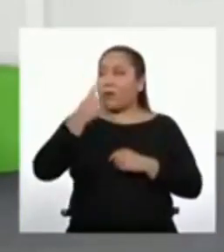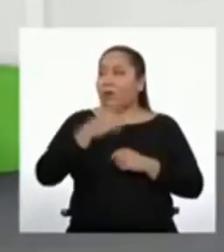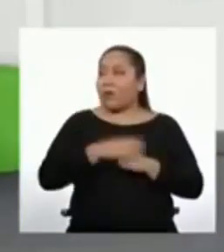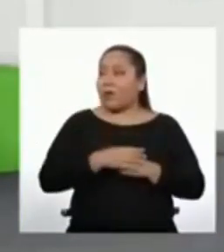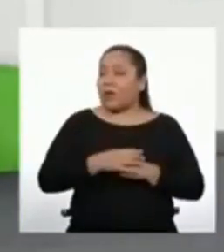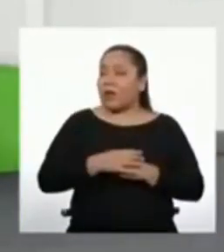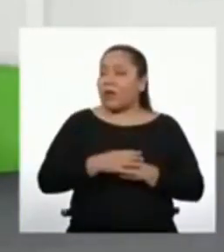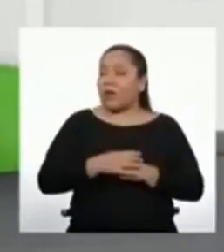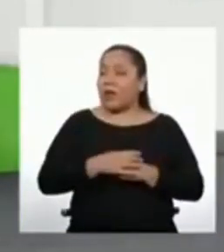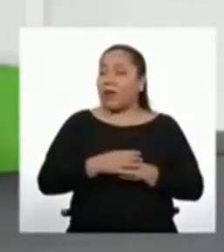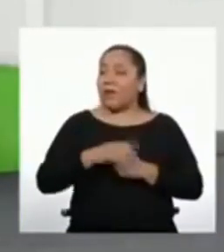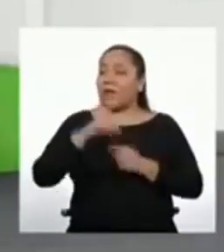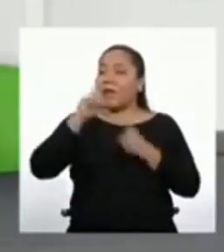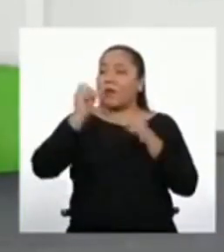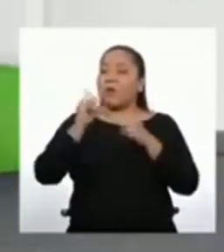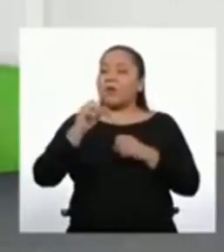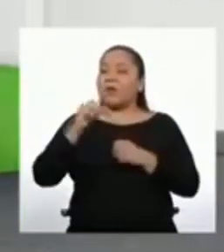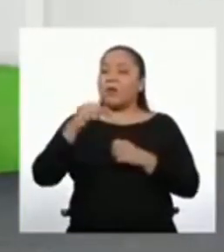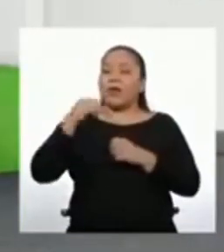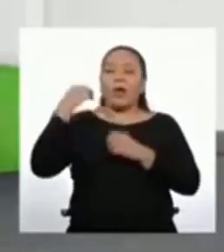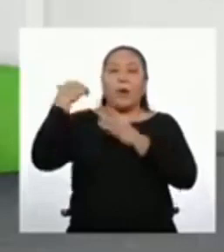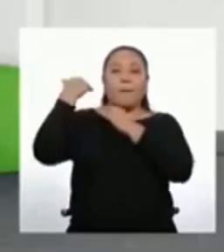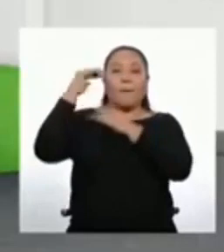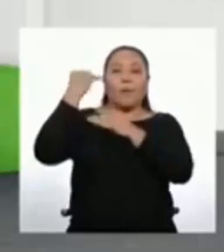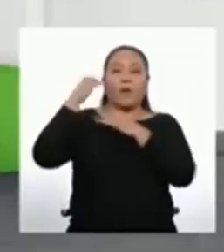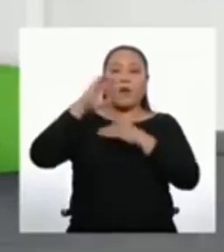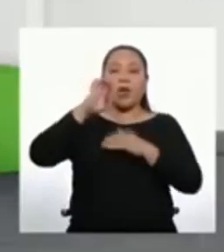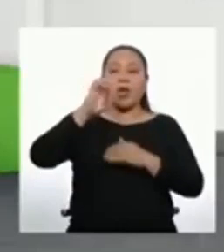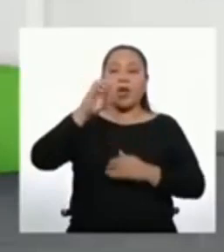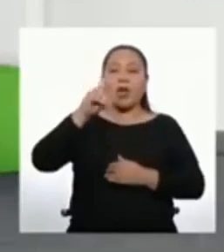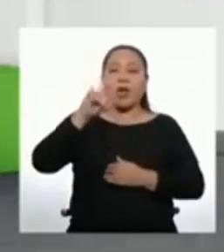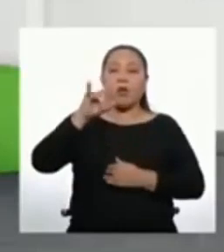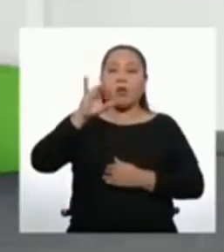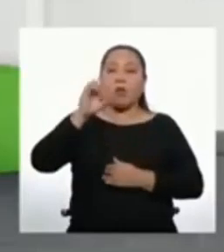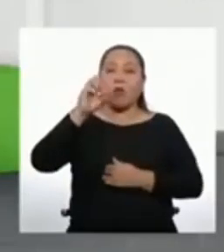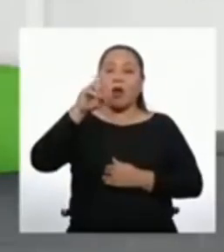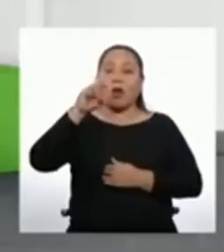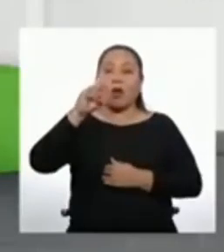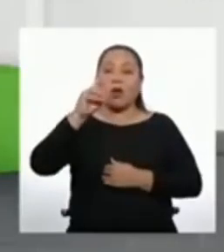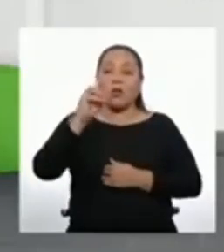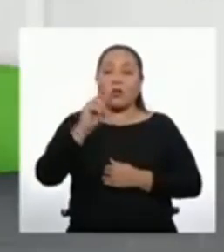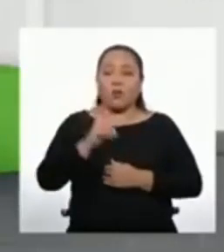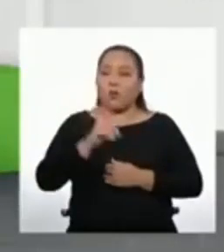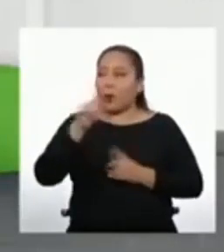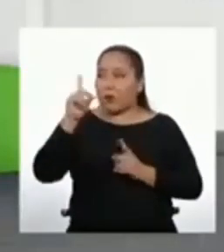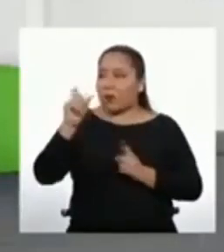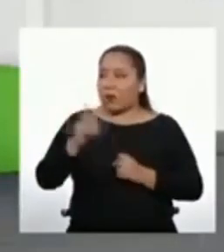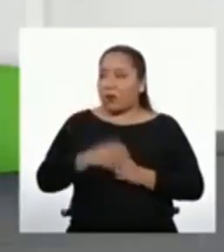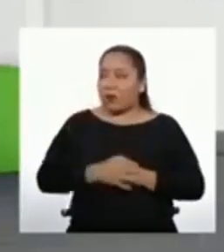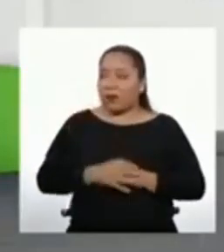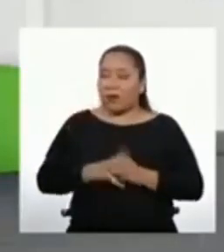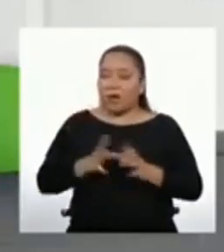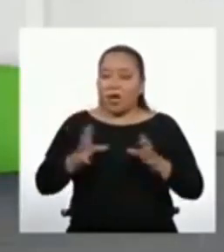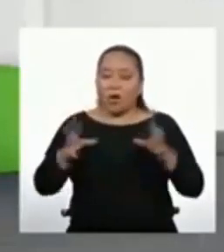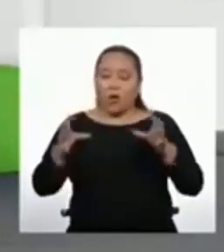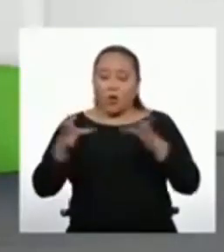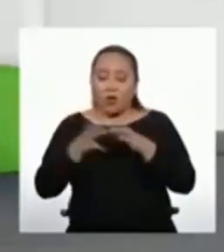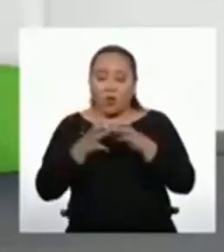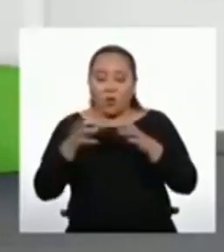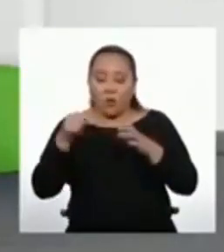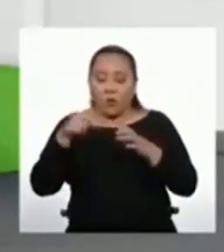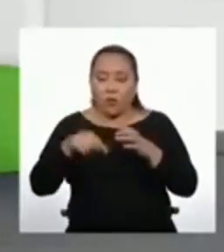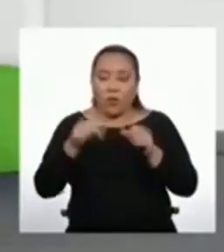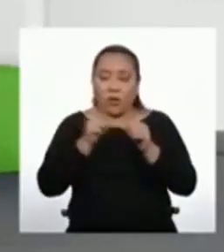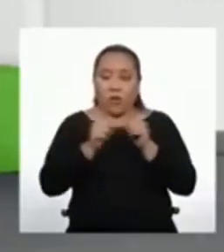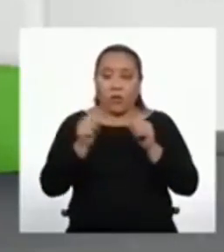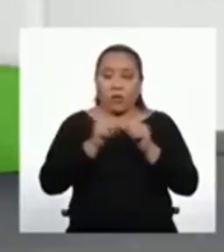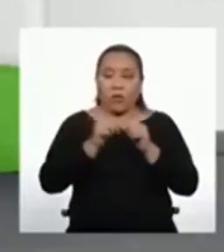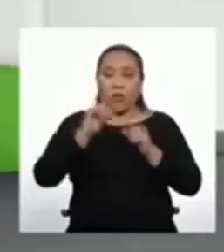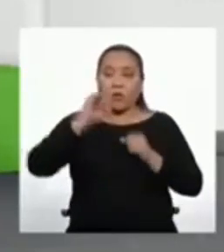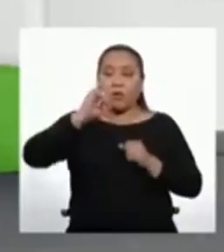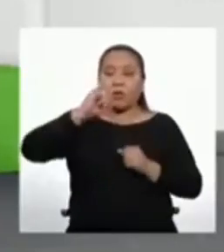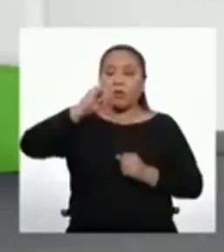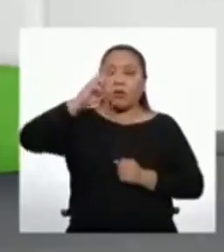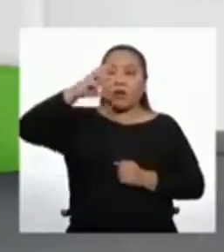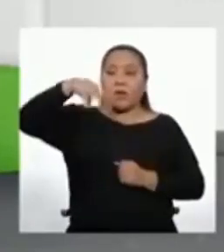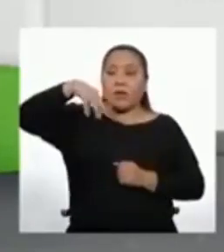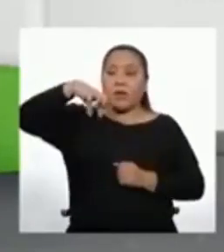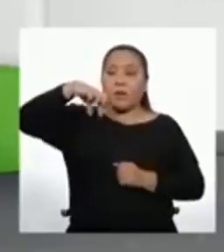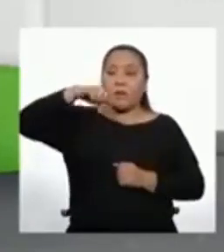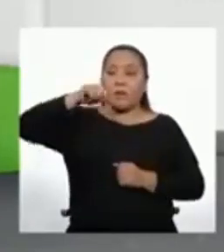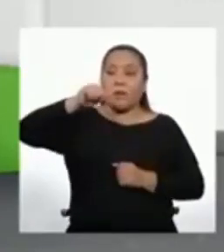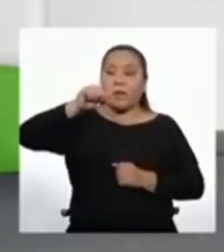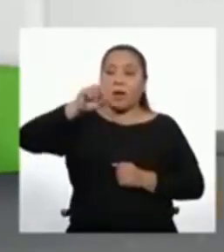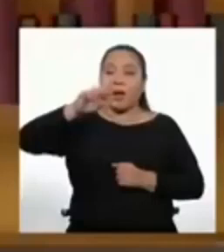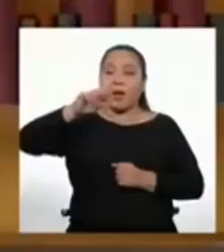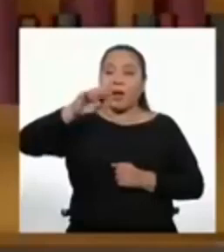departamento de Piura. Eduardo nos consulta lo siguiente. ¿El conjunto de números impares forman una